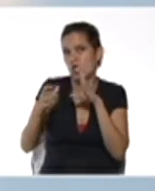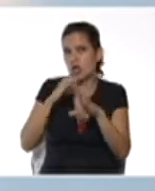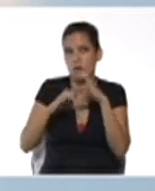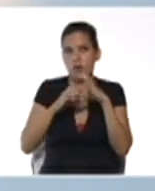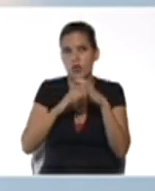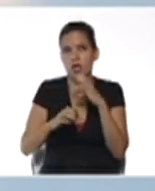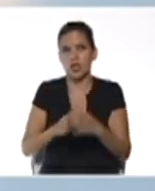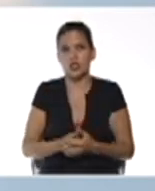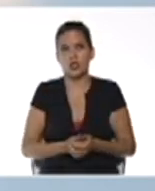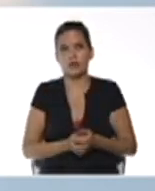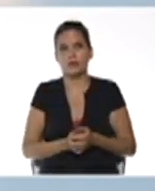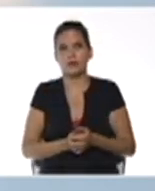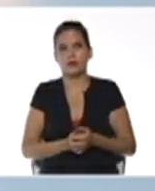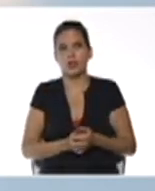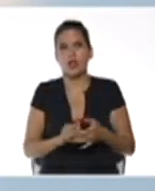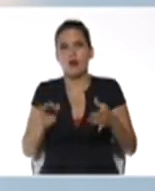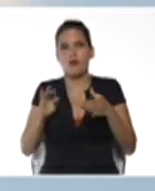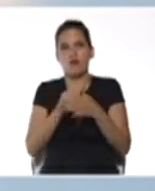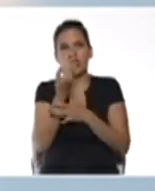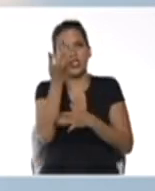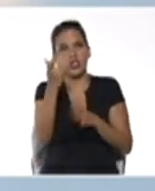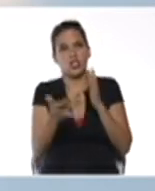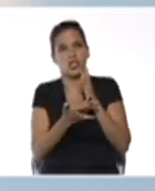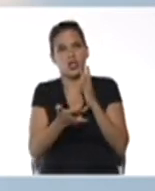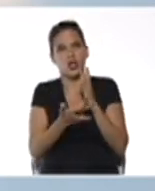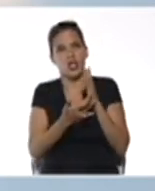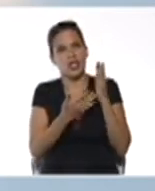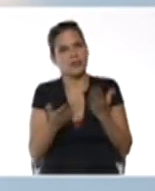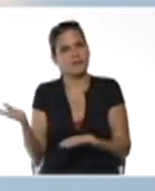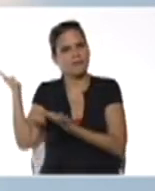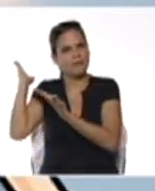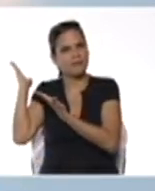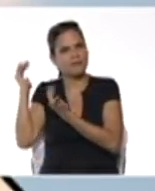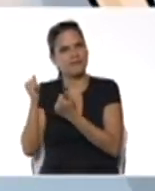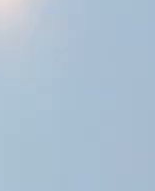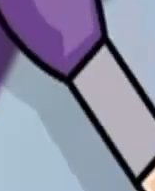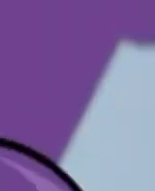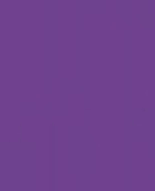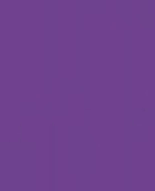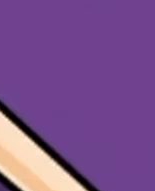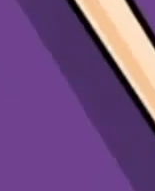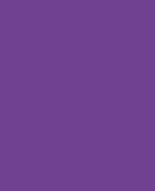comunicación con nuestros docentes de Fundavit adelante profesores